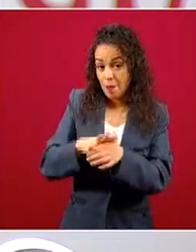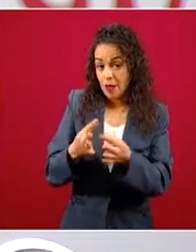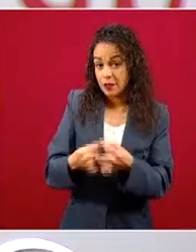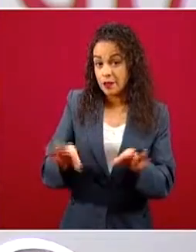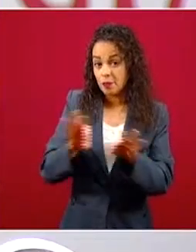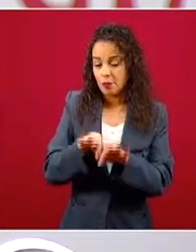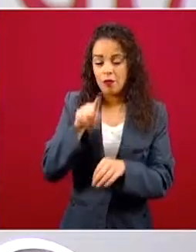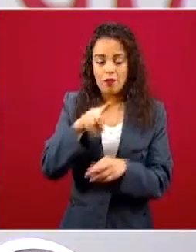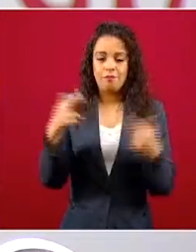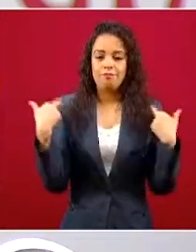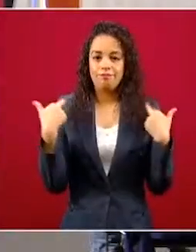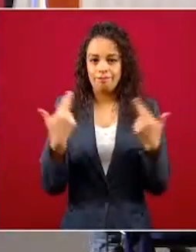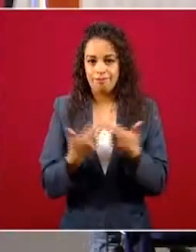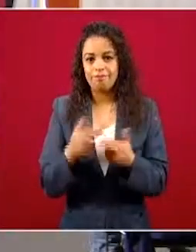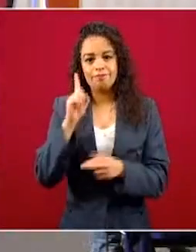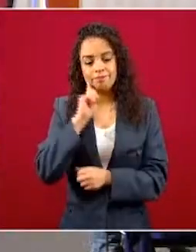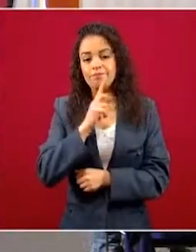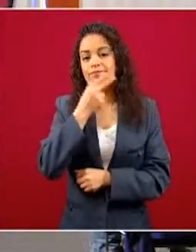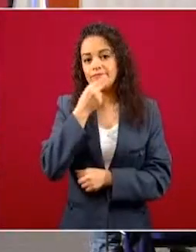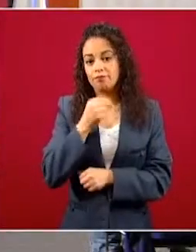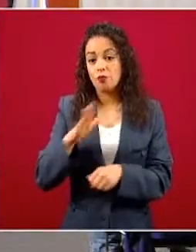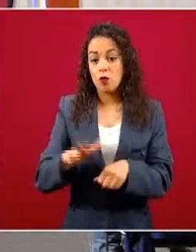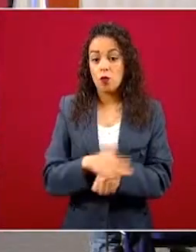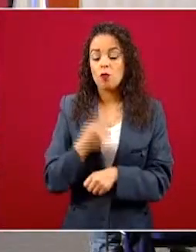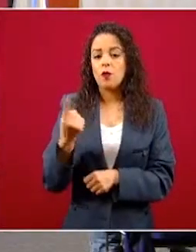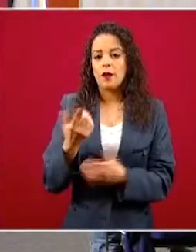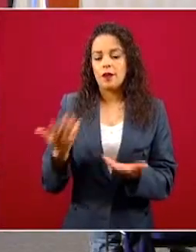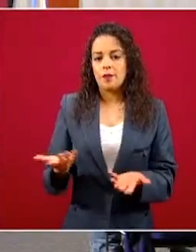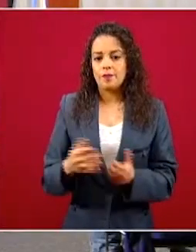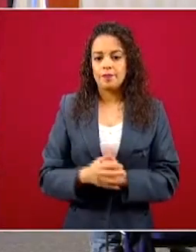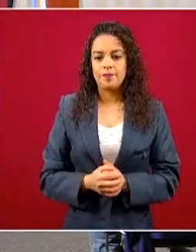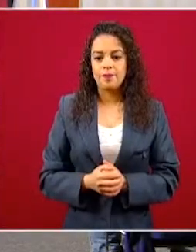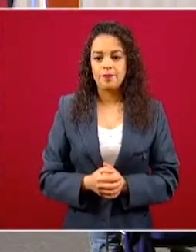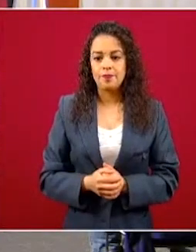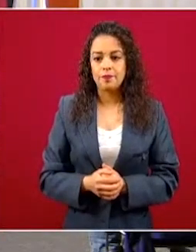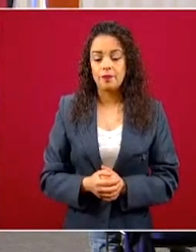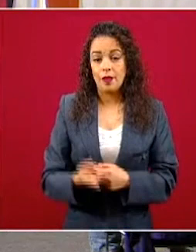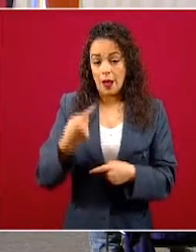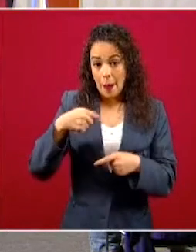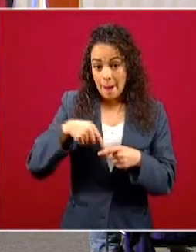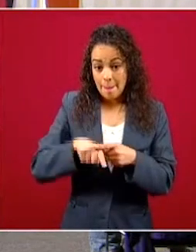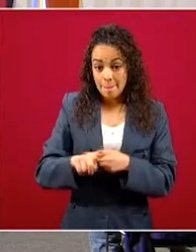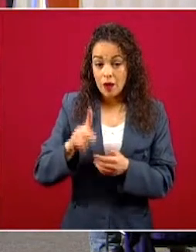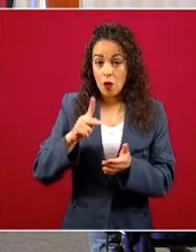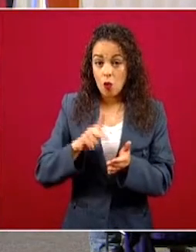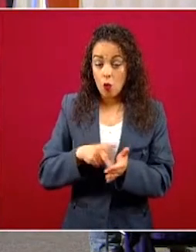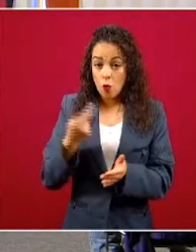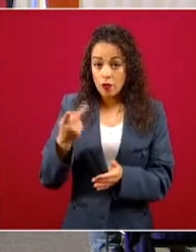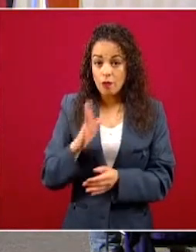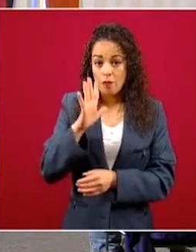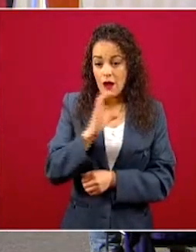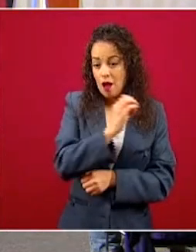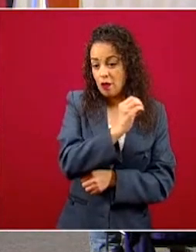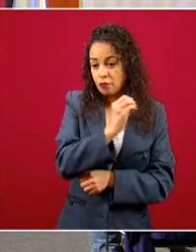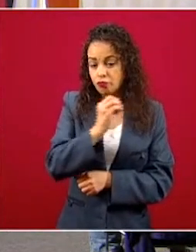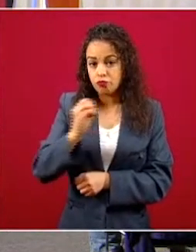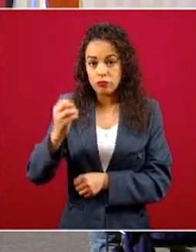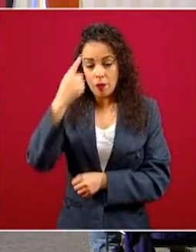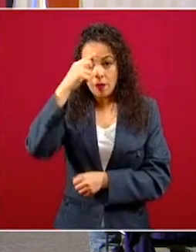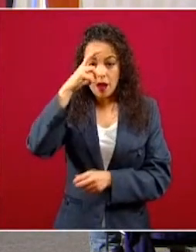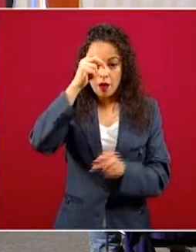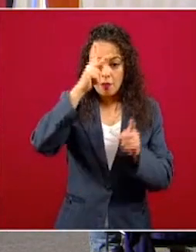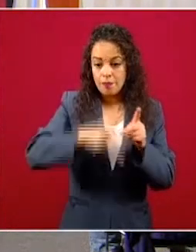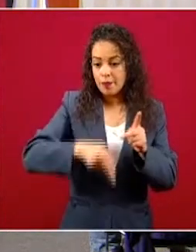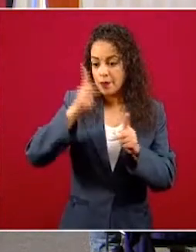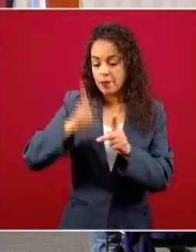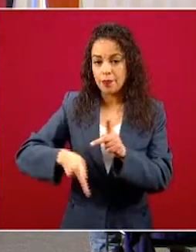Arrancar desde cero para no interrumpir el aprendizaje y crear un sistema de educación